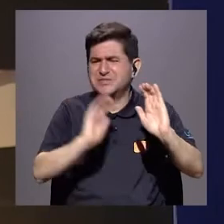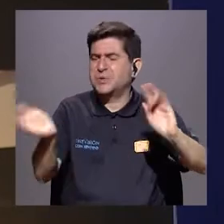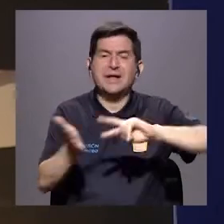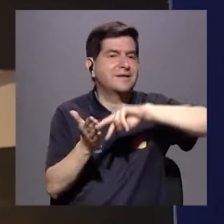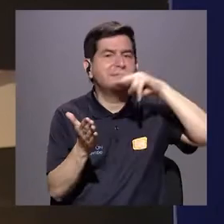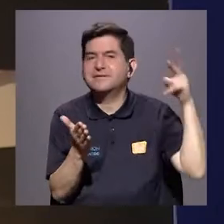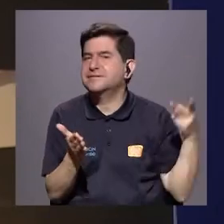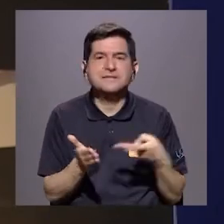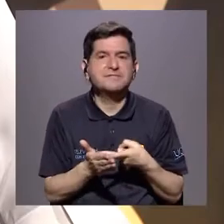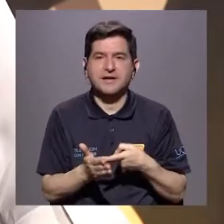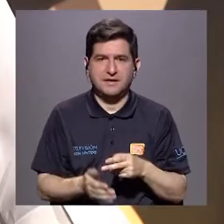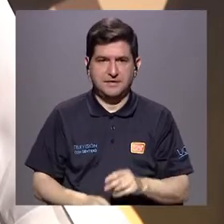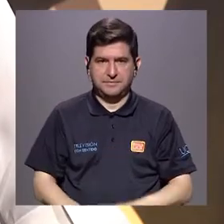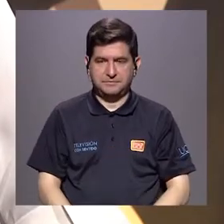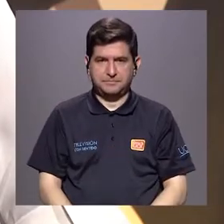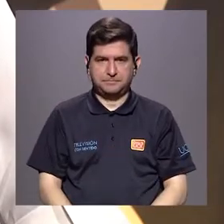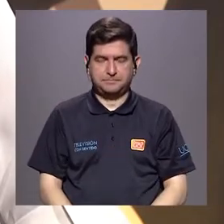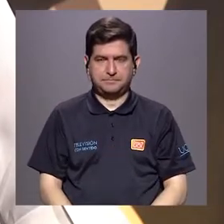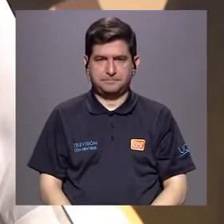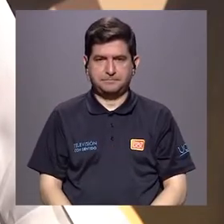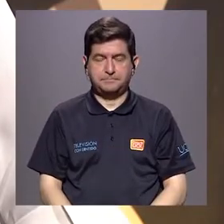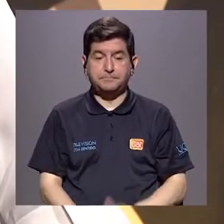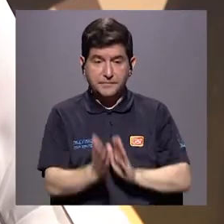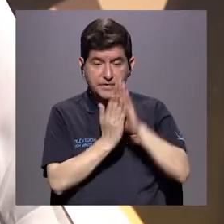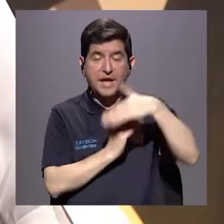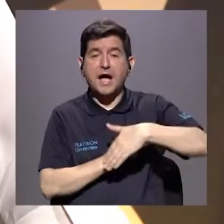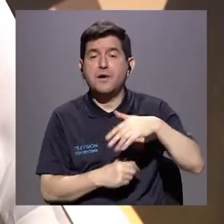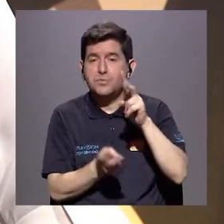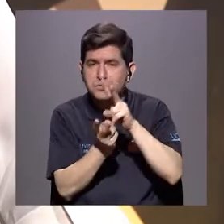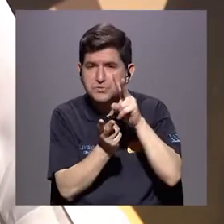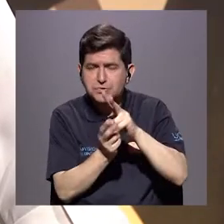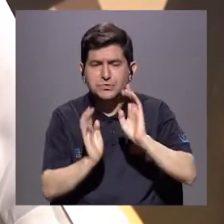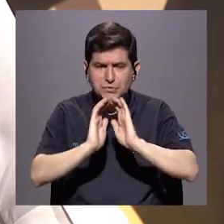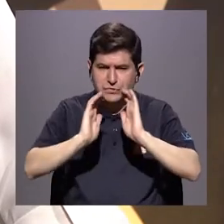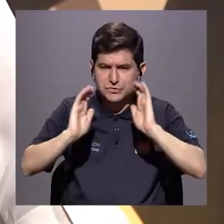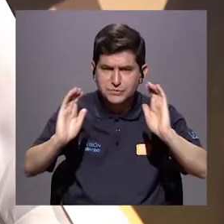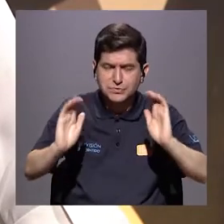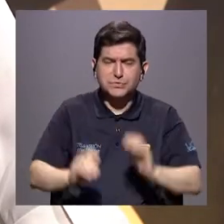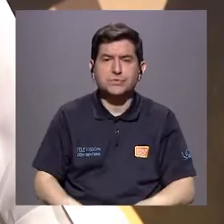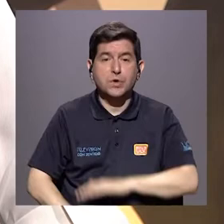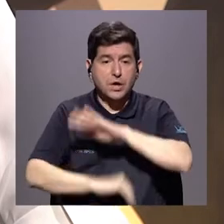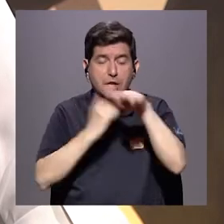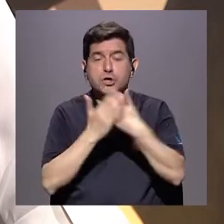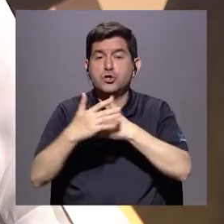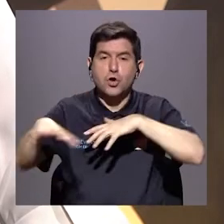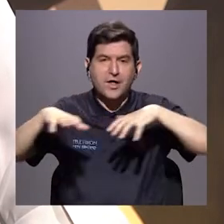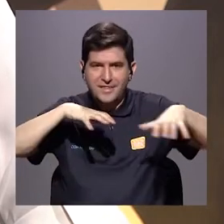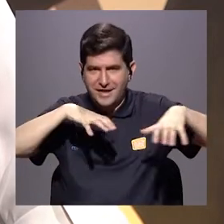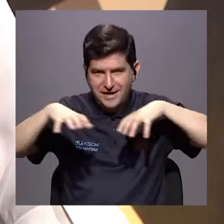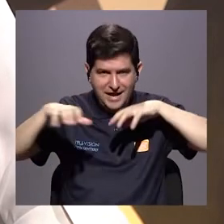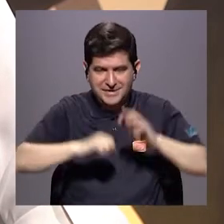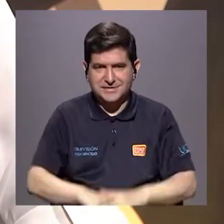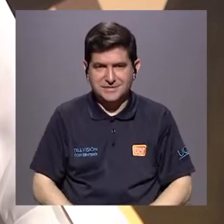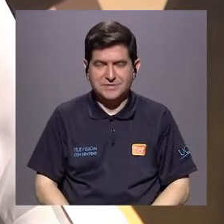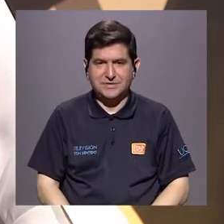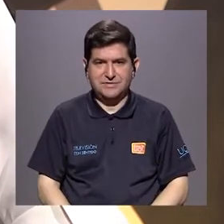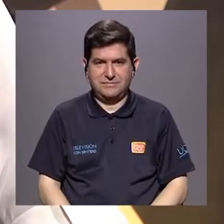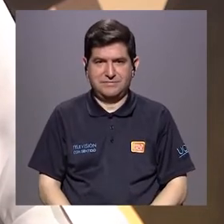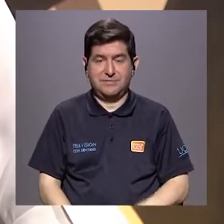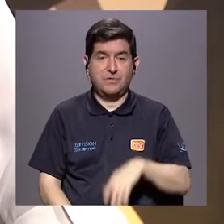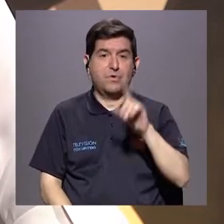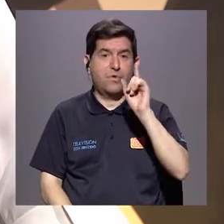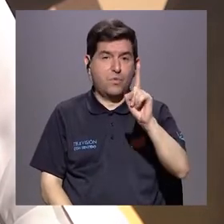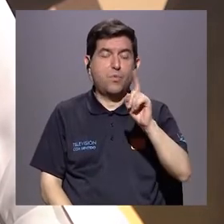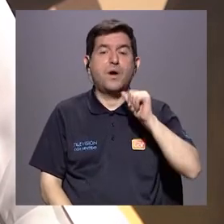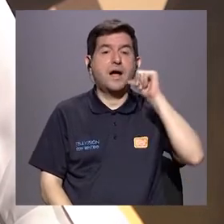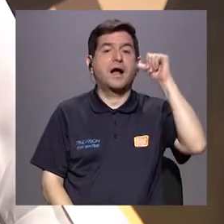de abuso sexual infantil? Sí, claro. El abuso sexual infantil es cualquier acción a través de la cual